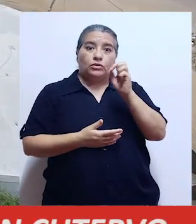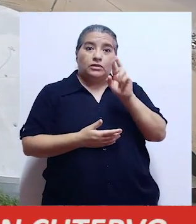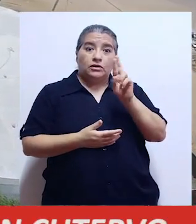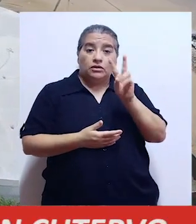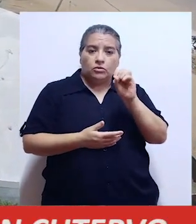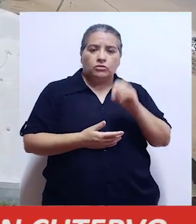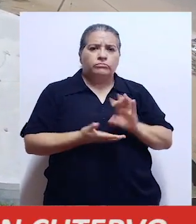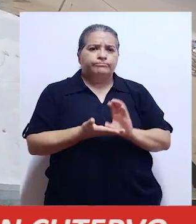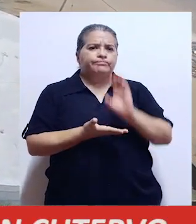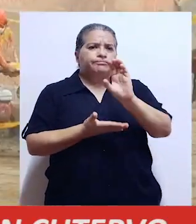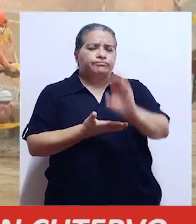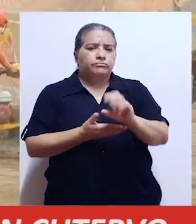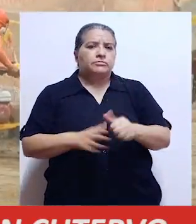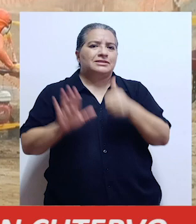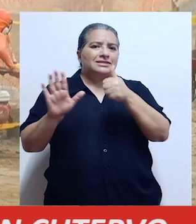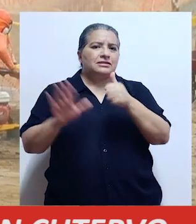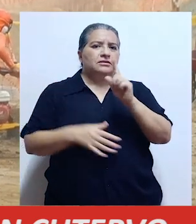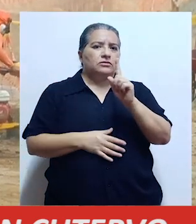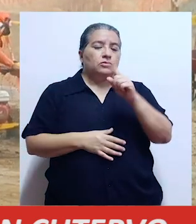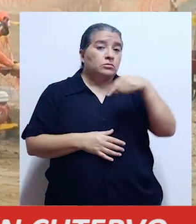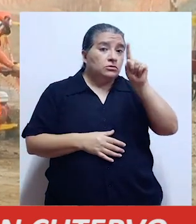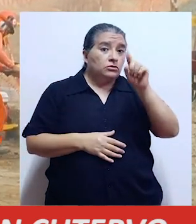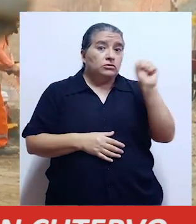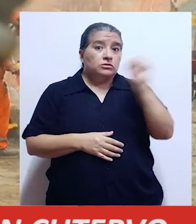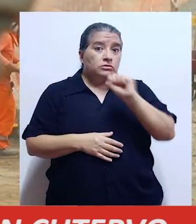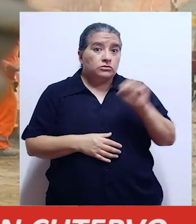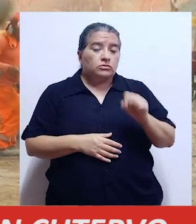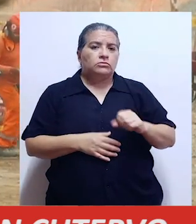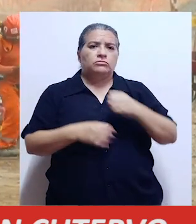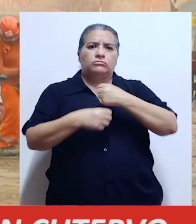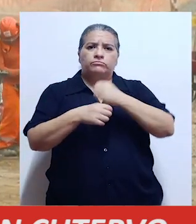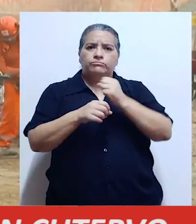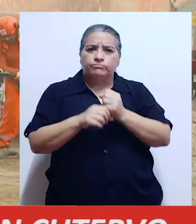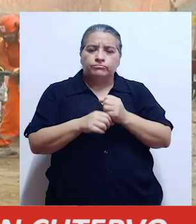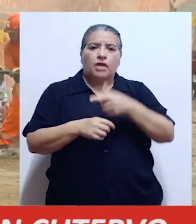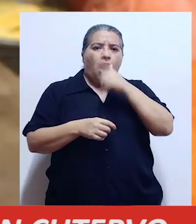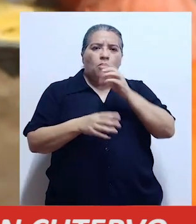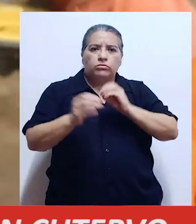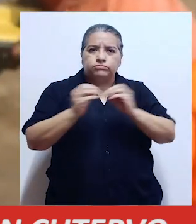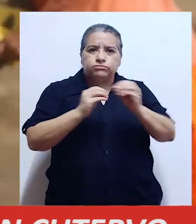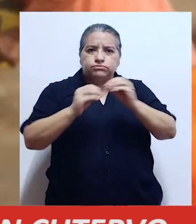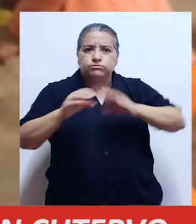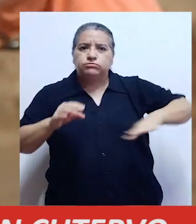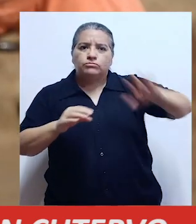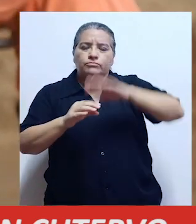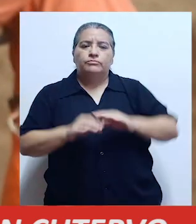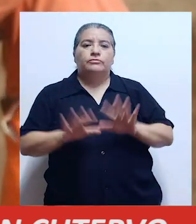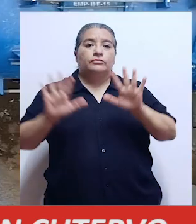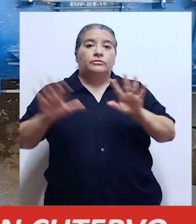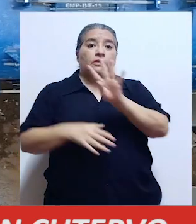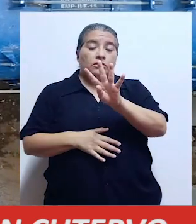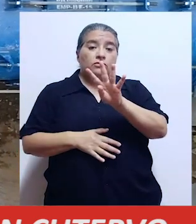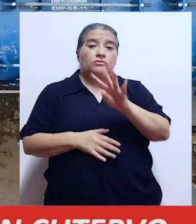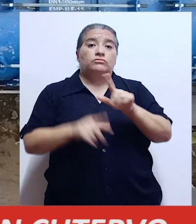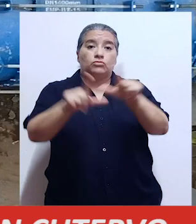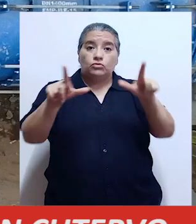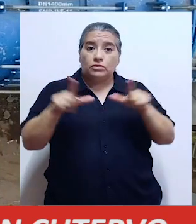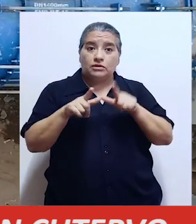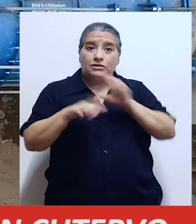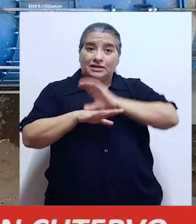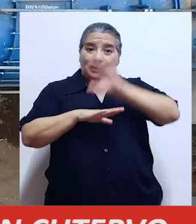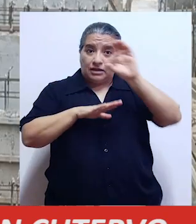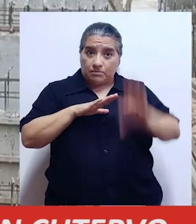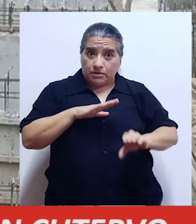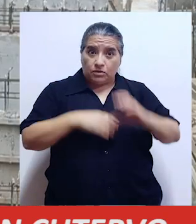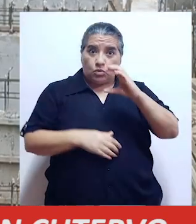Cuterbo Con una inversión superior a 61 millones de soles, se iniciaron las obras de agua potable y saneamiento rural en